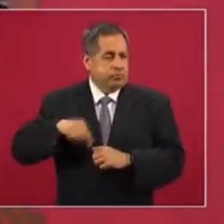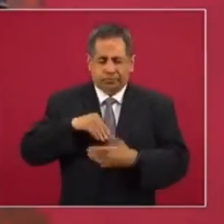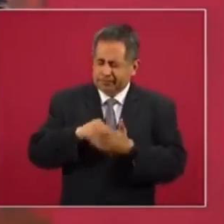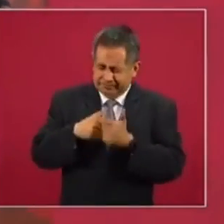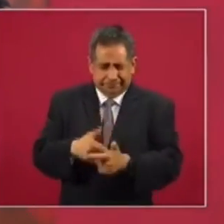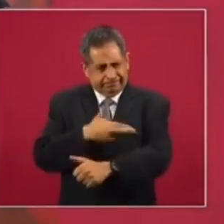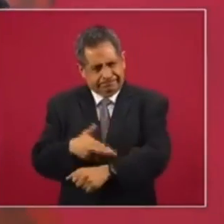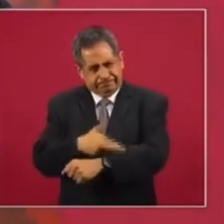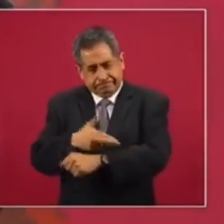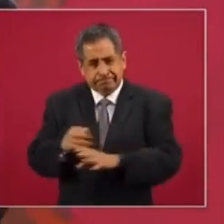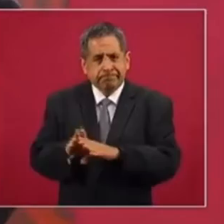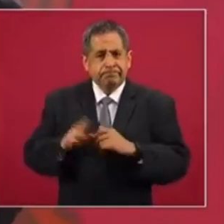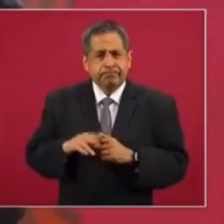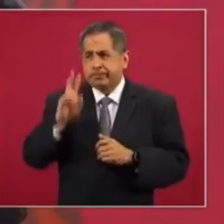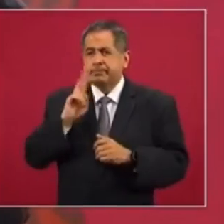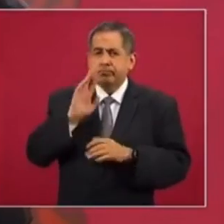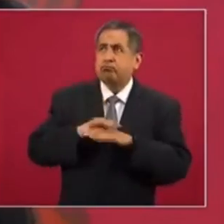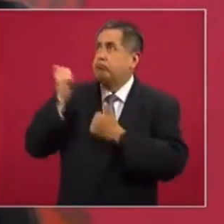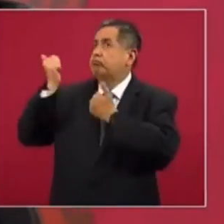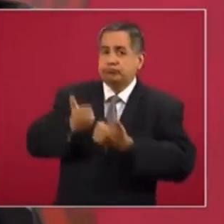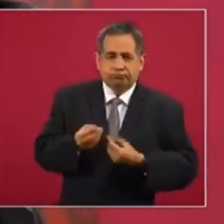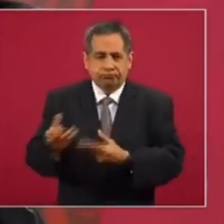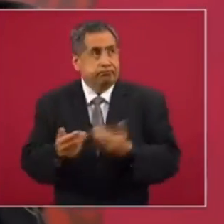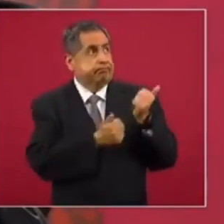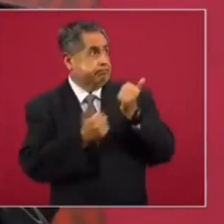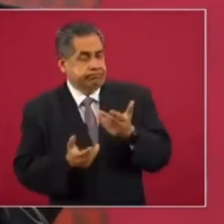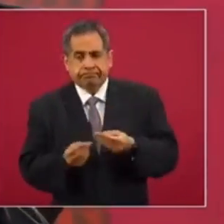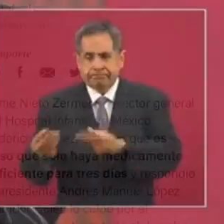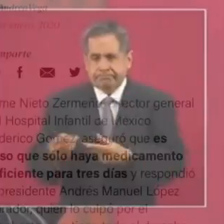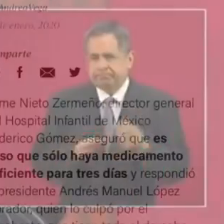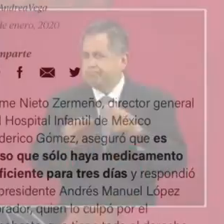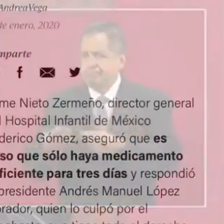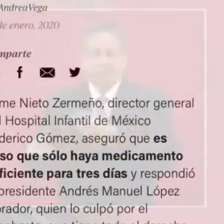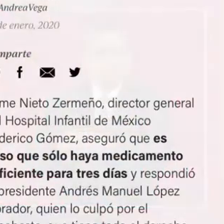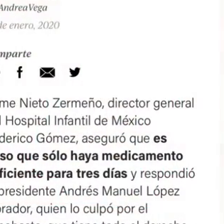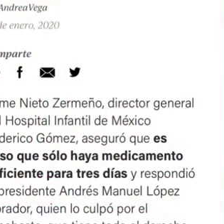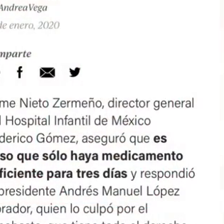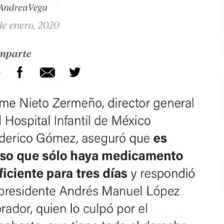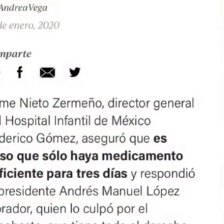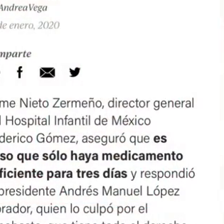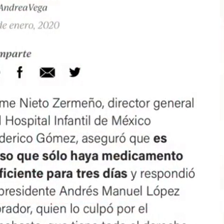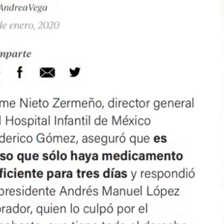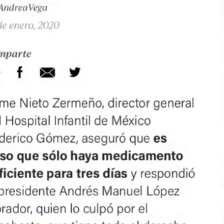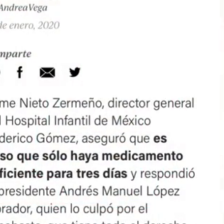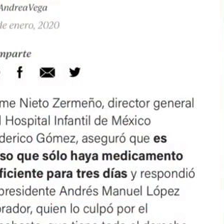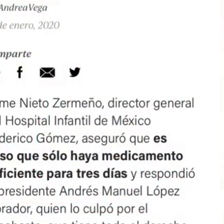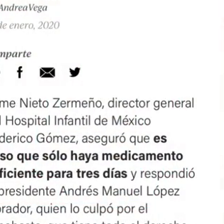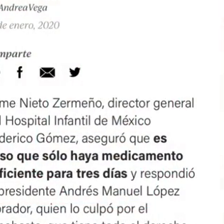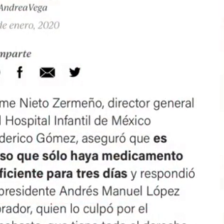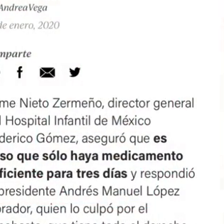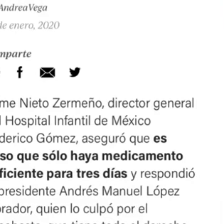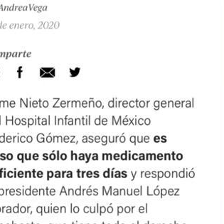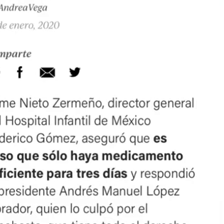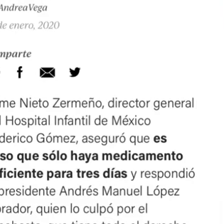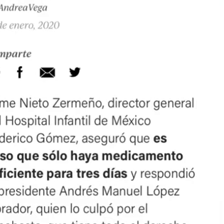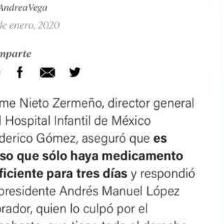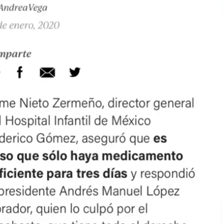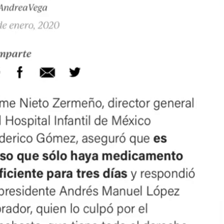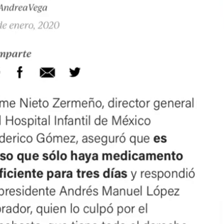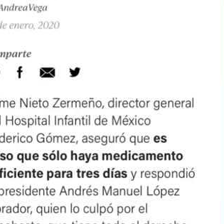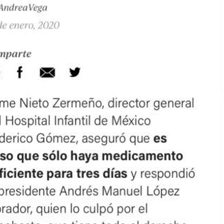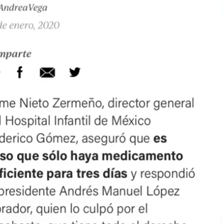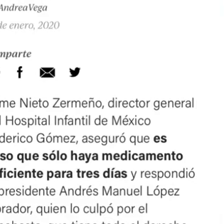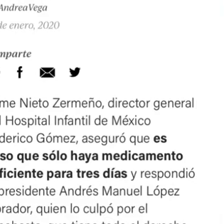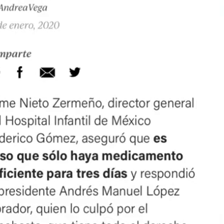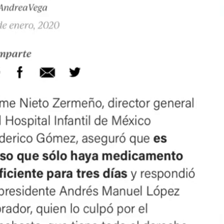estamos procurando abastecer de estos medicamentos a todos los centros de salud, a todos los hospitales. Que no somos